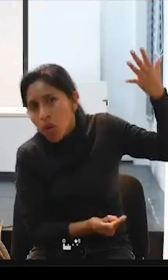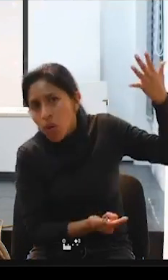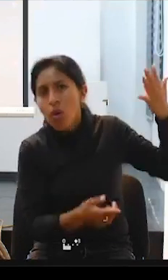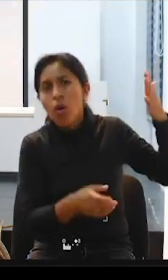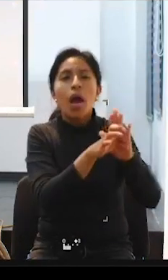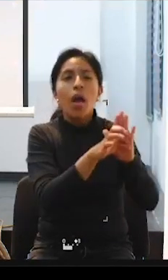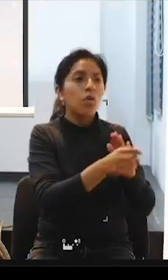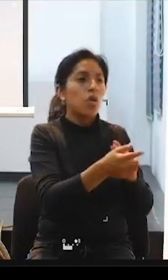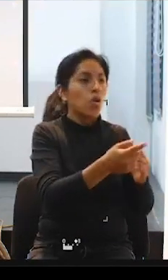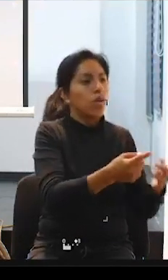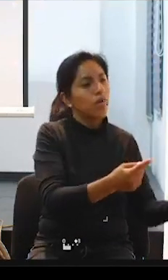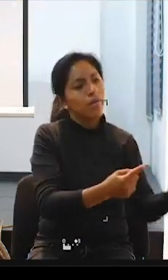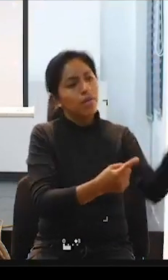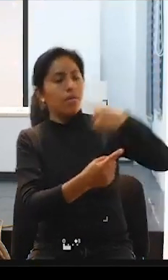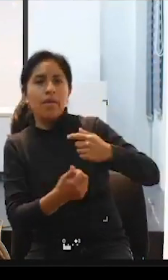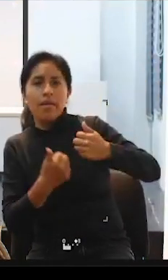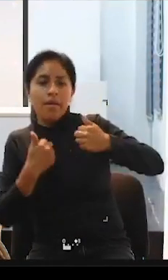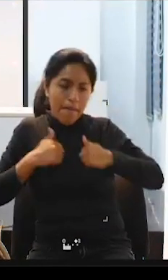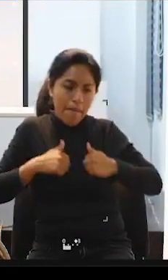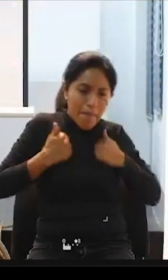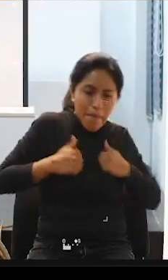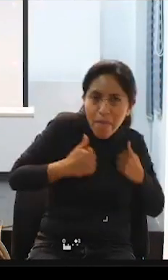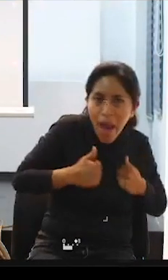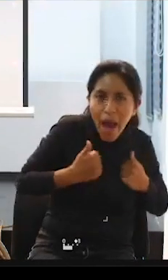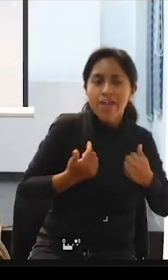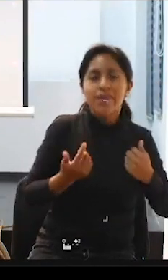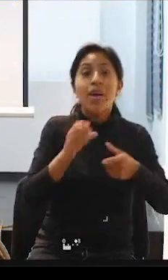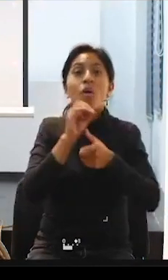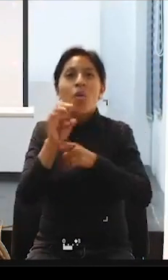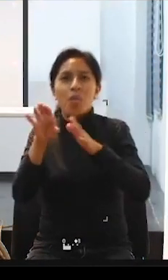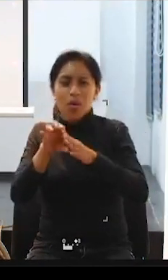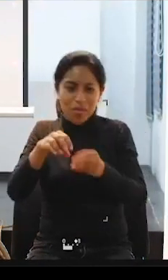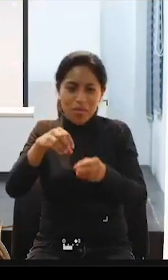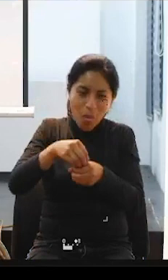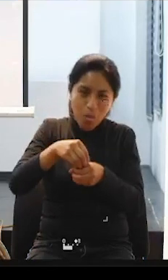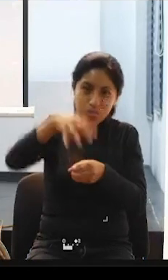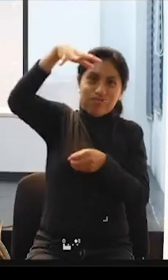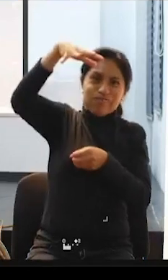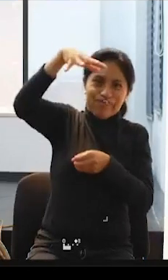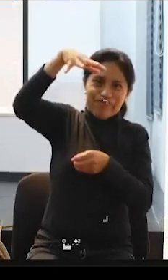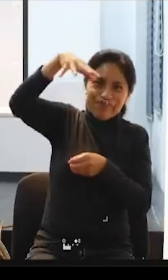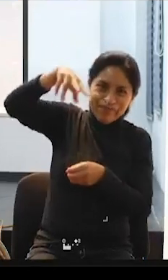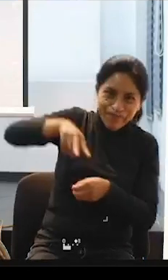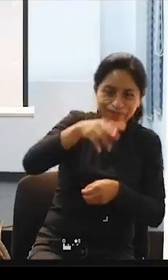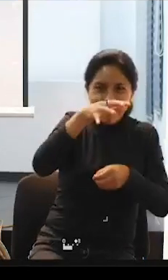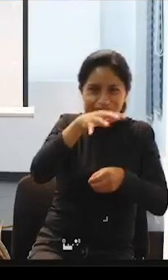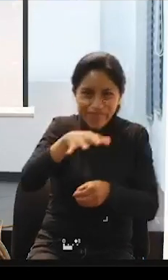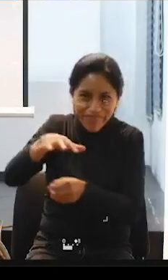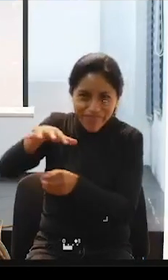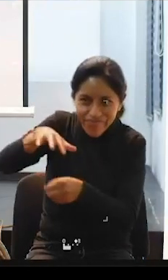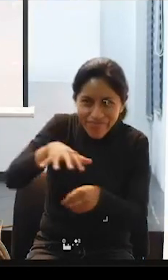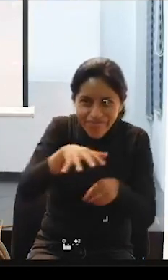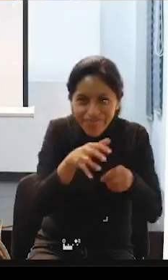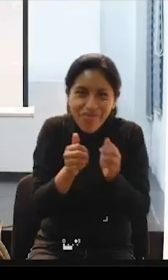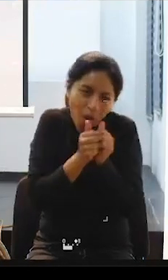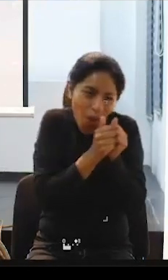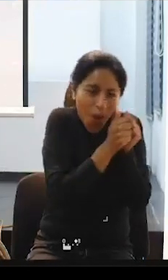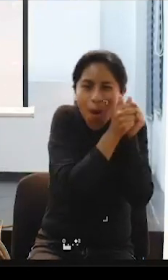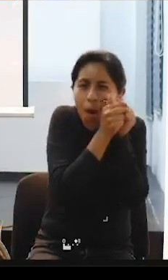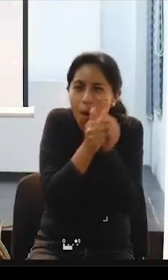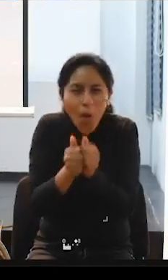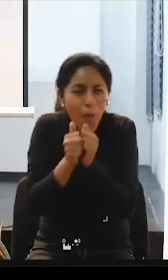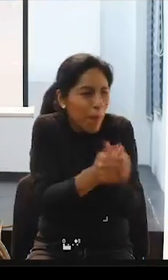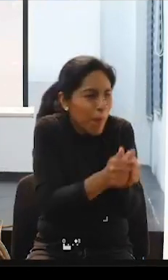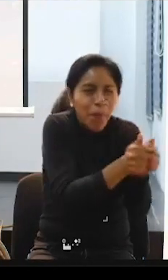nosotras, se tiran en paracaídas con nosotros, de todo, hacen de todo. Entonces, necesitamos